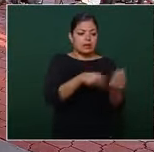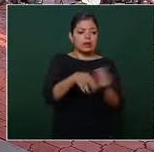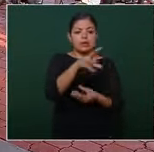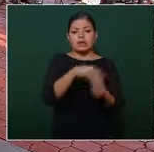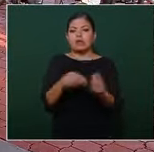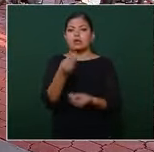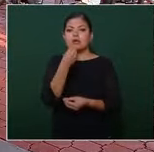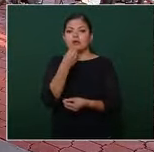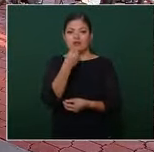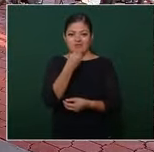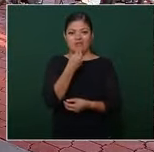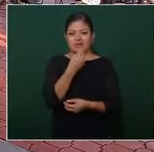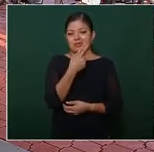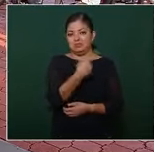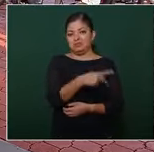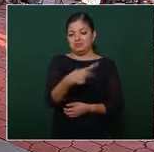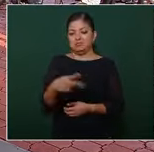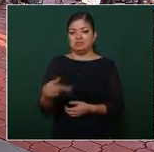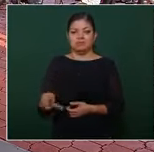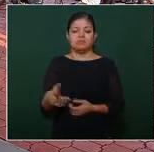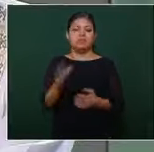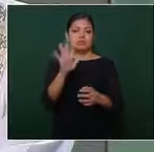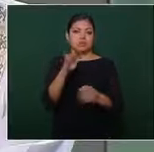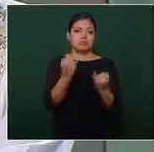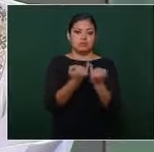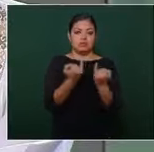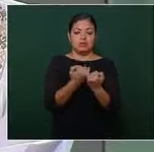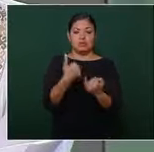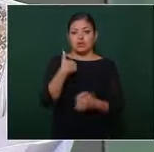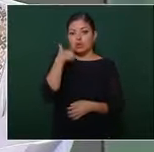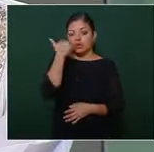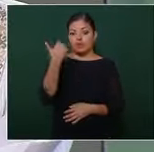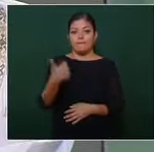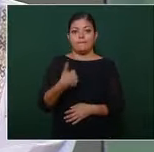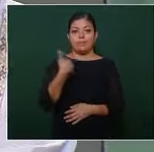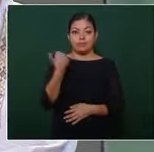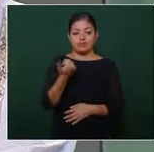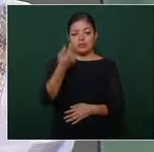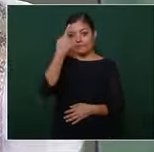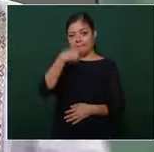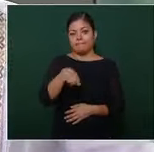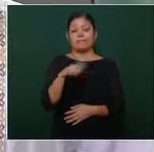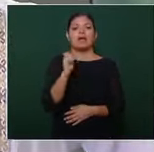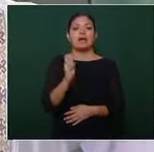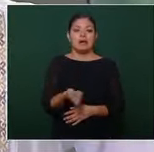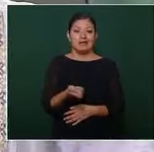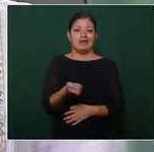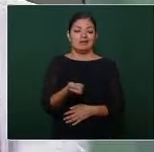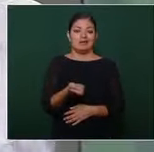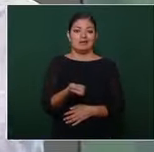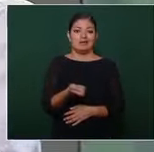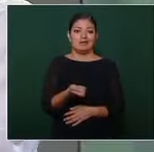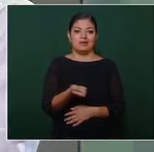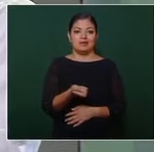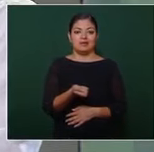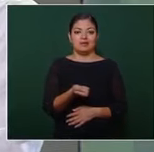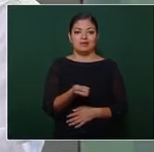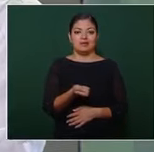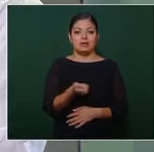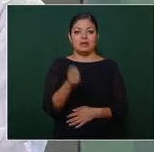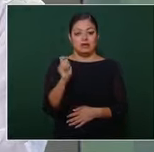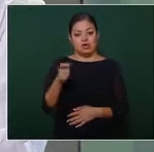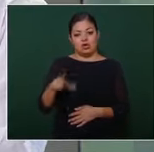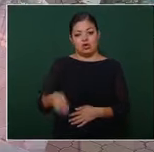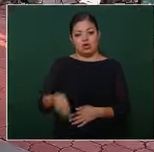también aquí aprovecho para informar eso le corresponde al